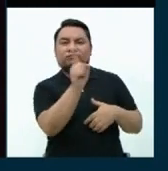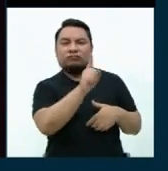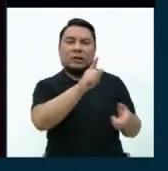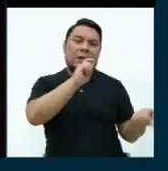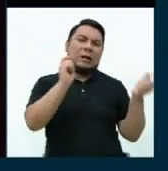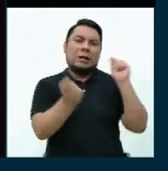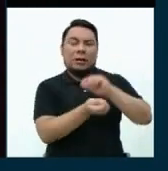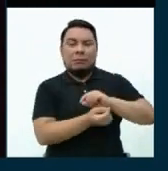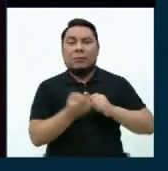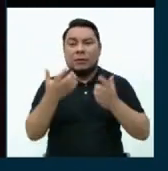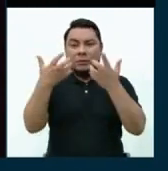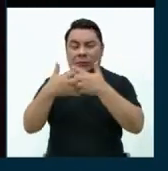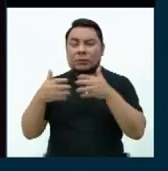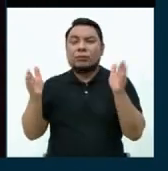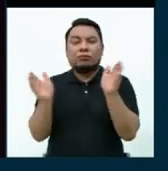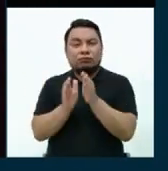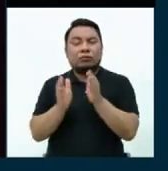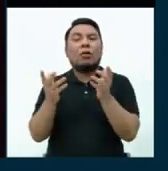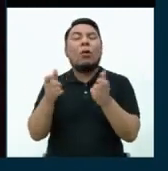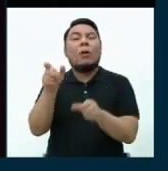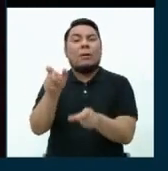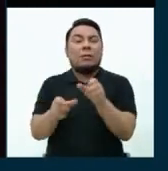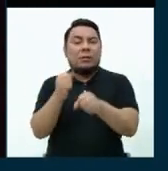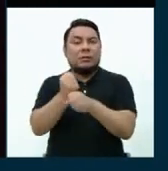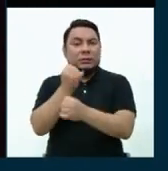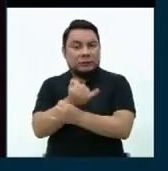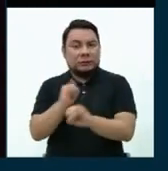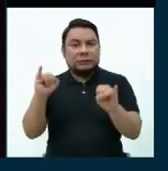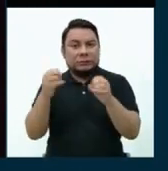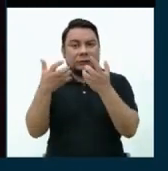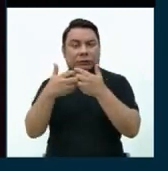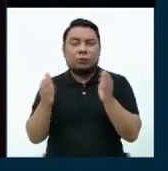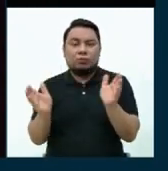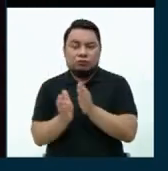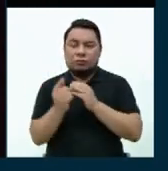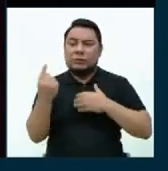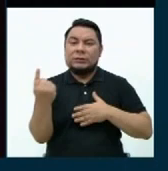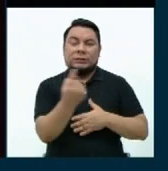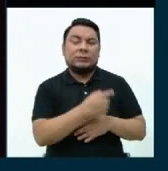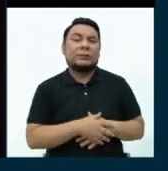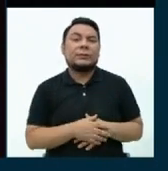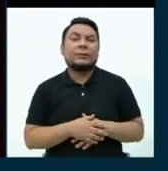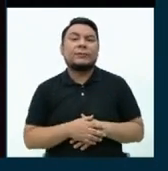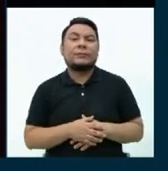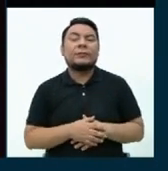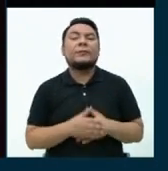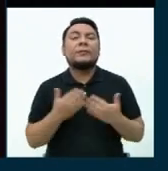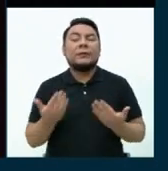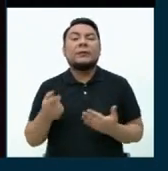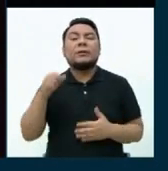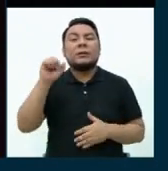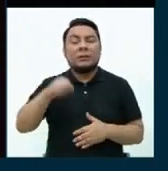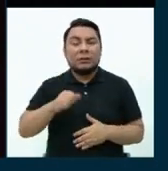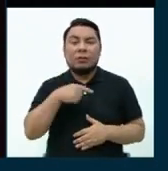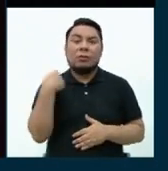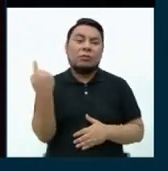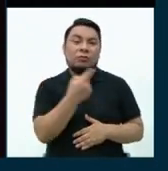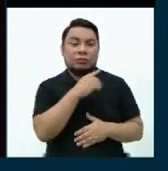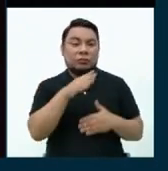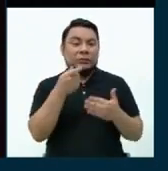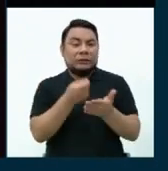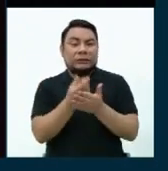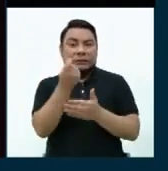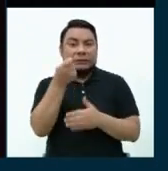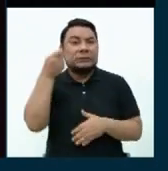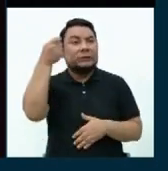que sea para los microemprendedores y para los pequeños y microempresarios. Entonces, todo el dinero que